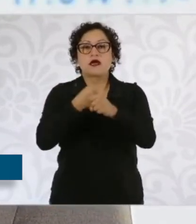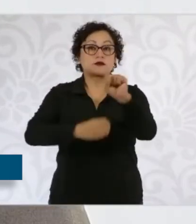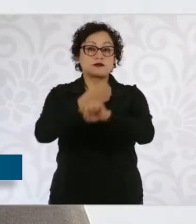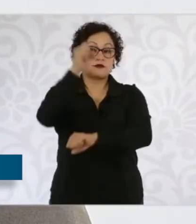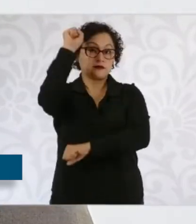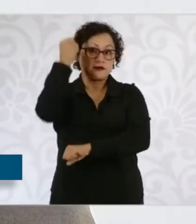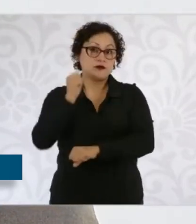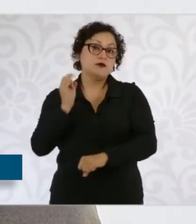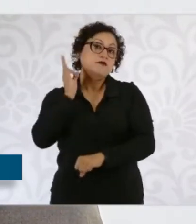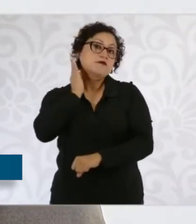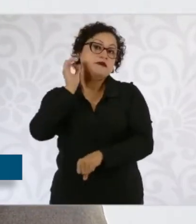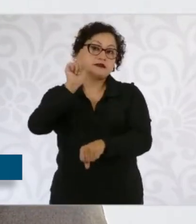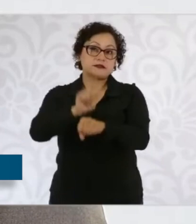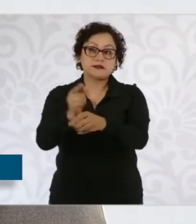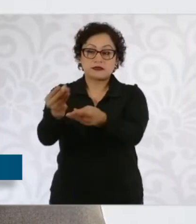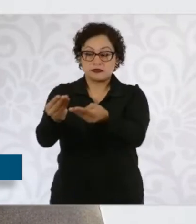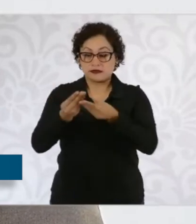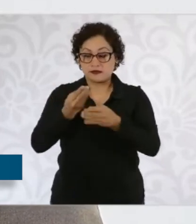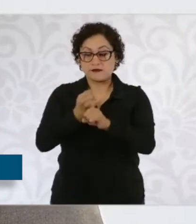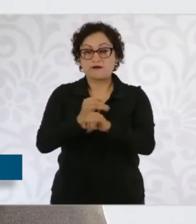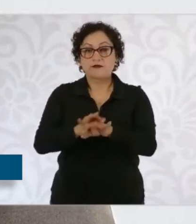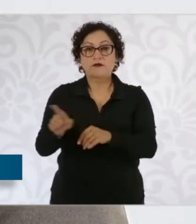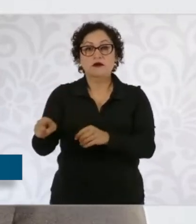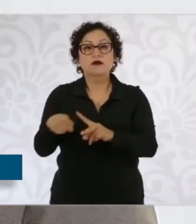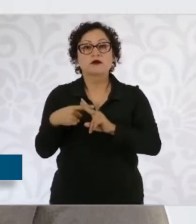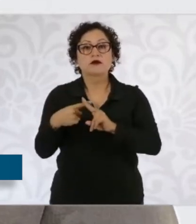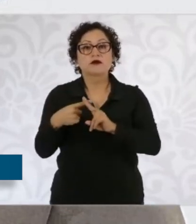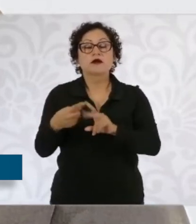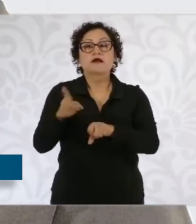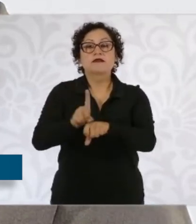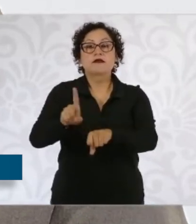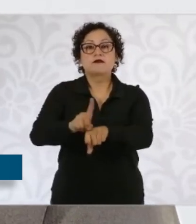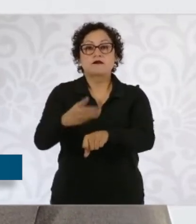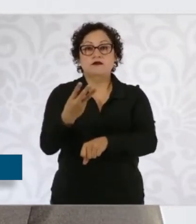la necesidad de fortalecer las estrategias de combate a este tipo de delitos.